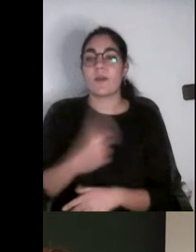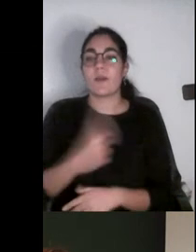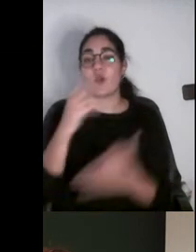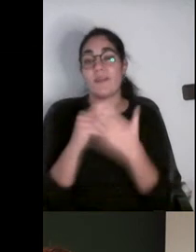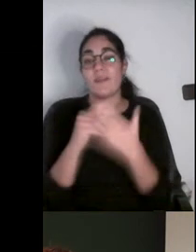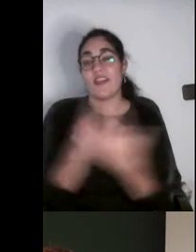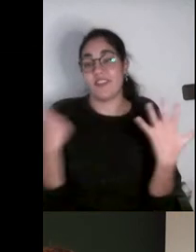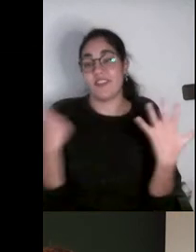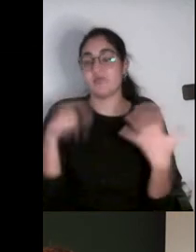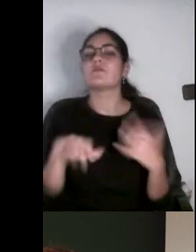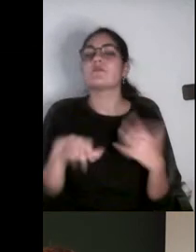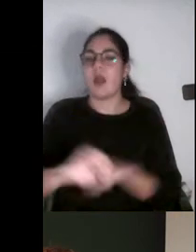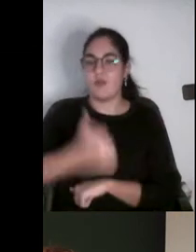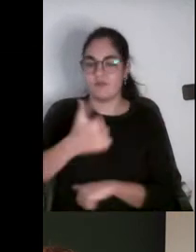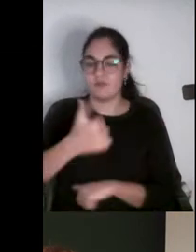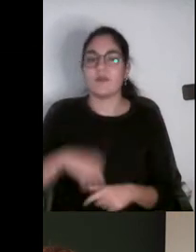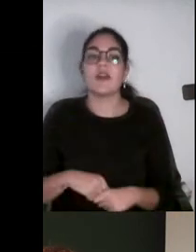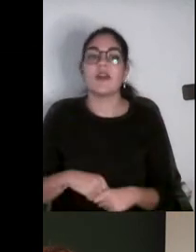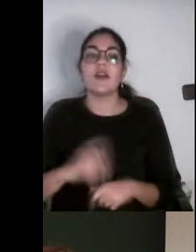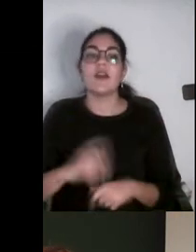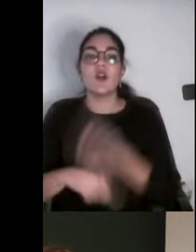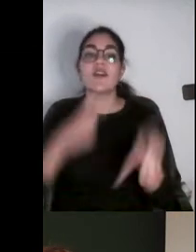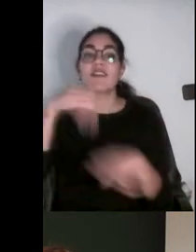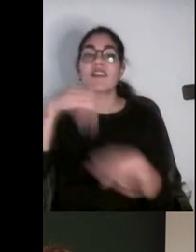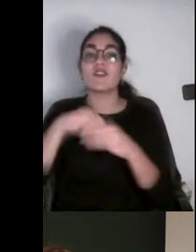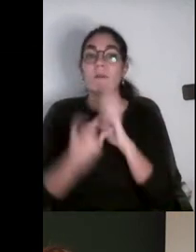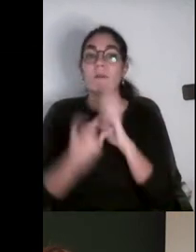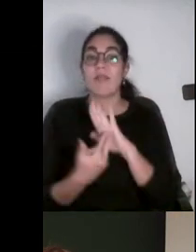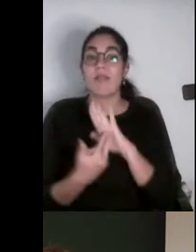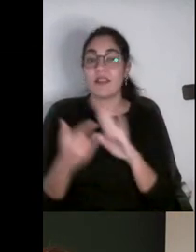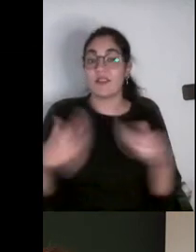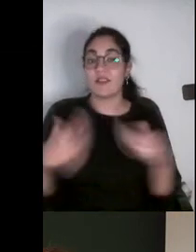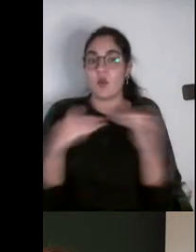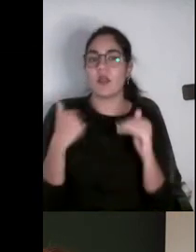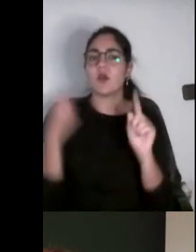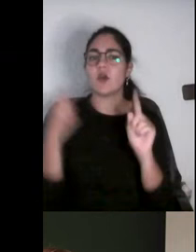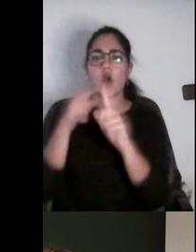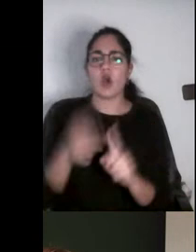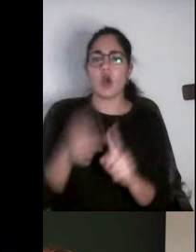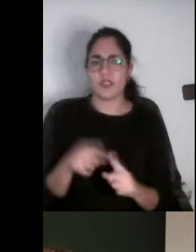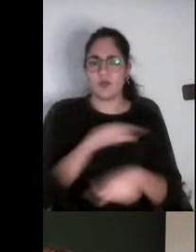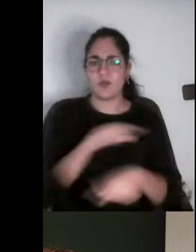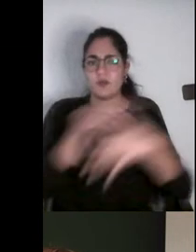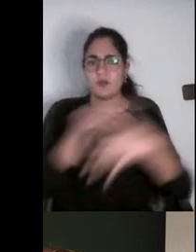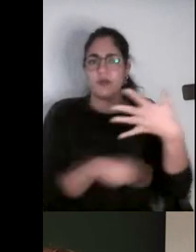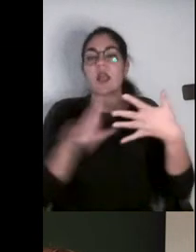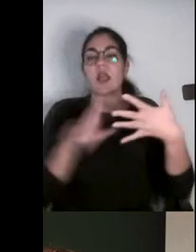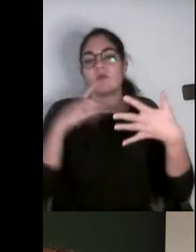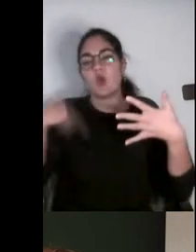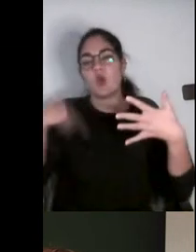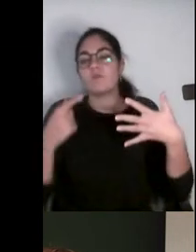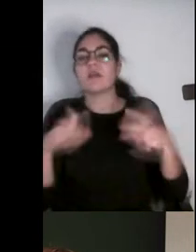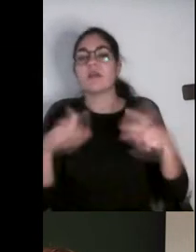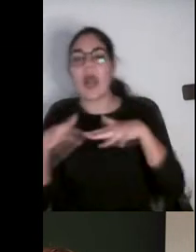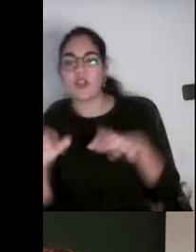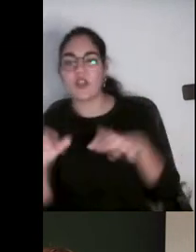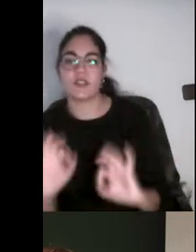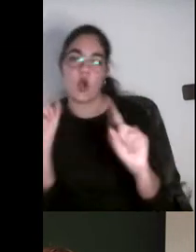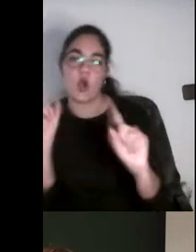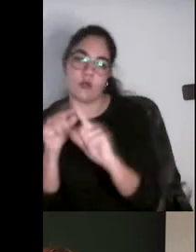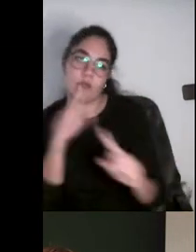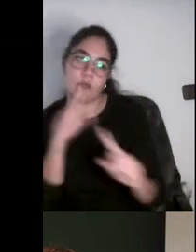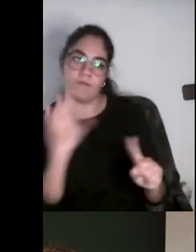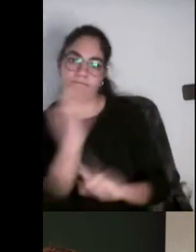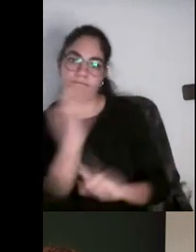Dentro de ese plan hay una serie de objetivos que tienen pormenorizadas una serie de acciones, una serie de responsables que se deben